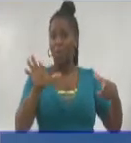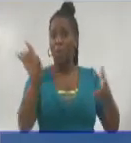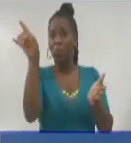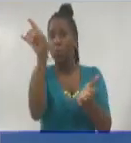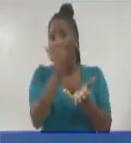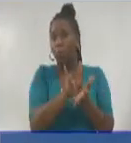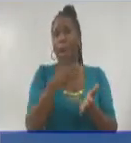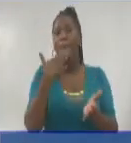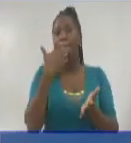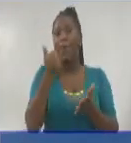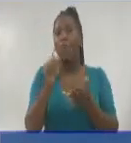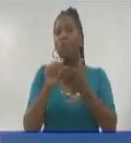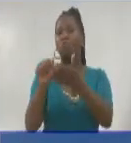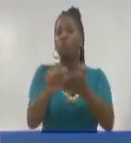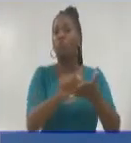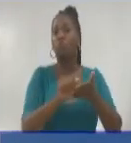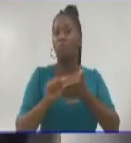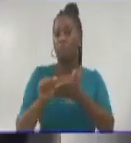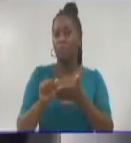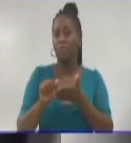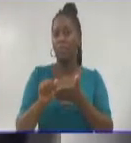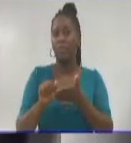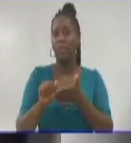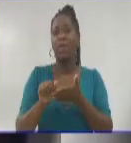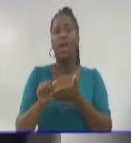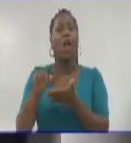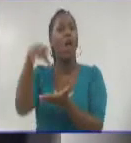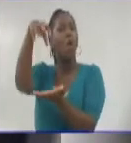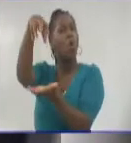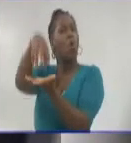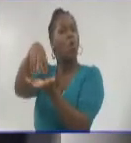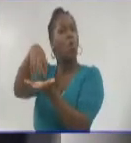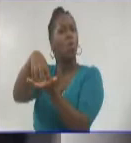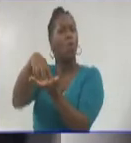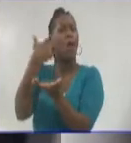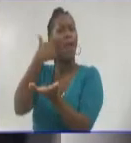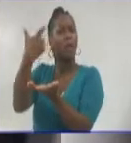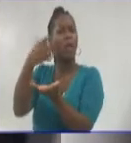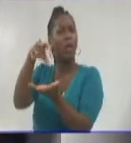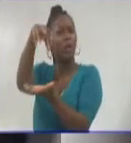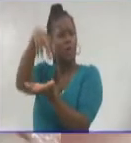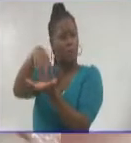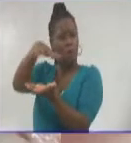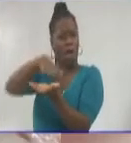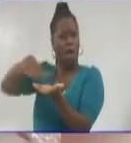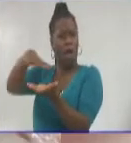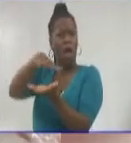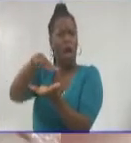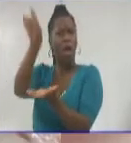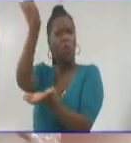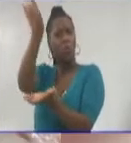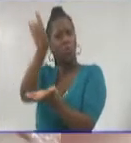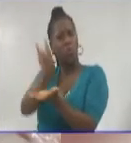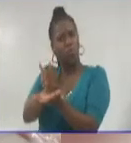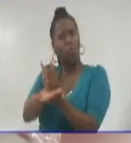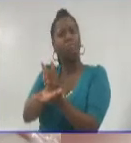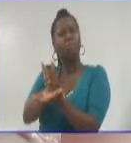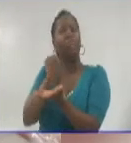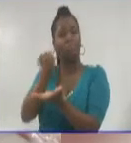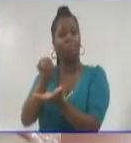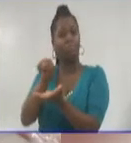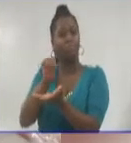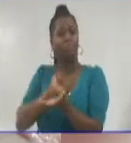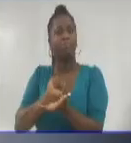servicio, daban una mayor cobertura, ya que se ubicaron en sitios muy importantes del territorio guantanamero. Esto